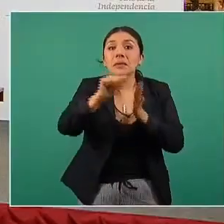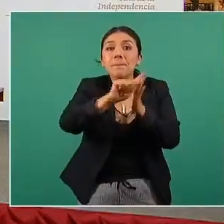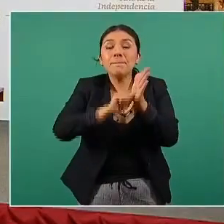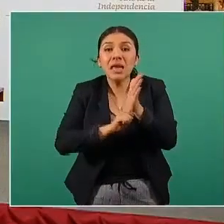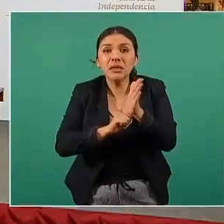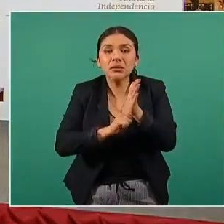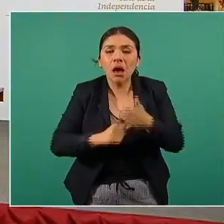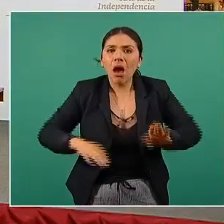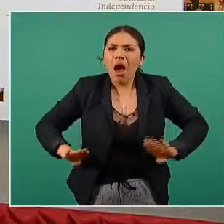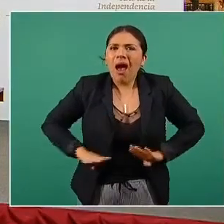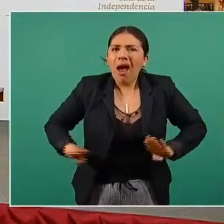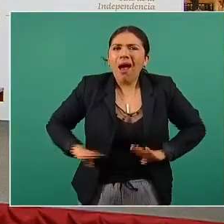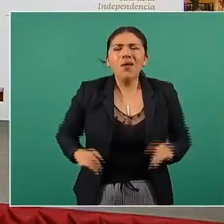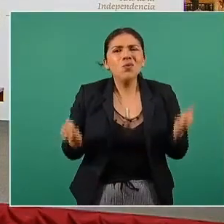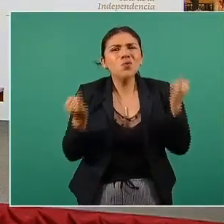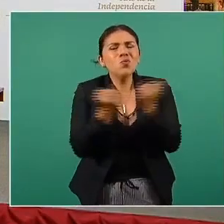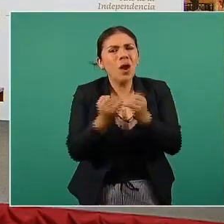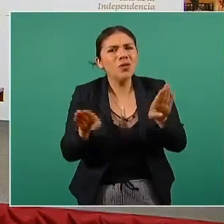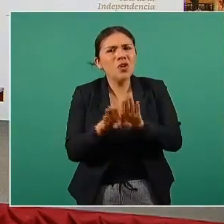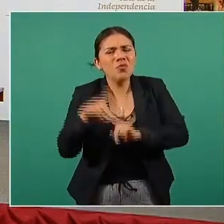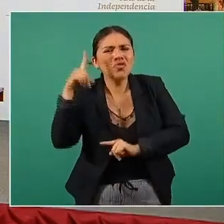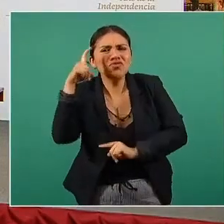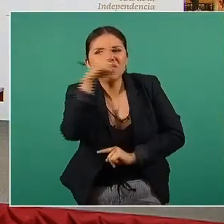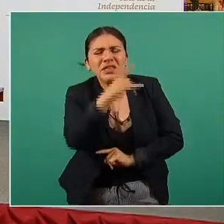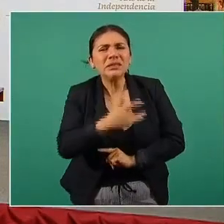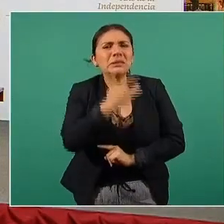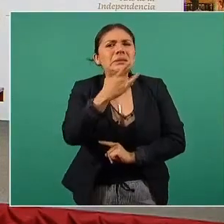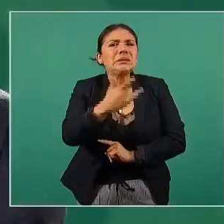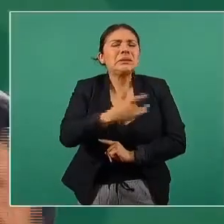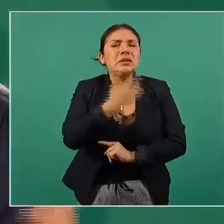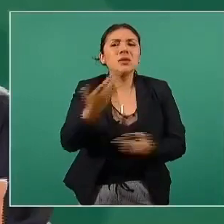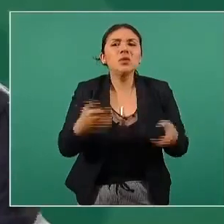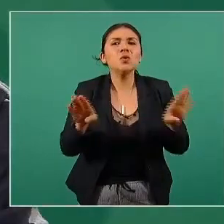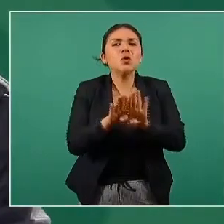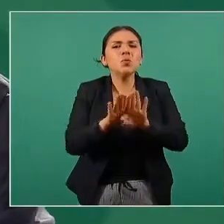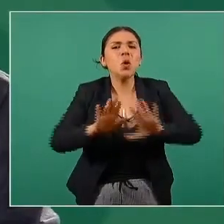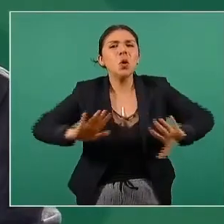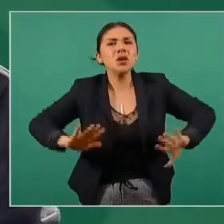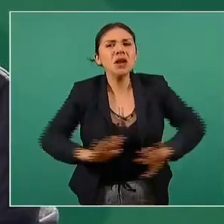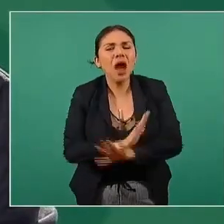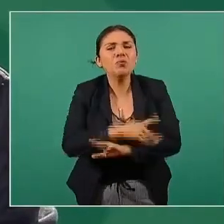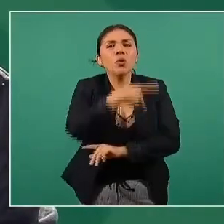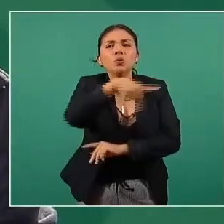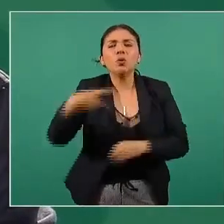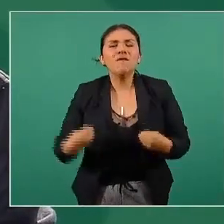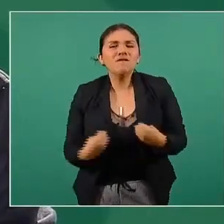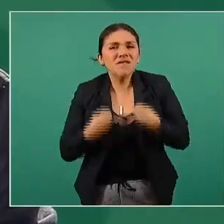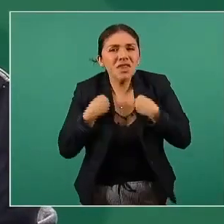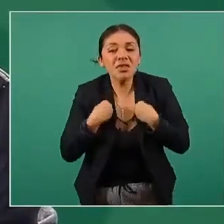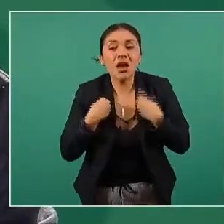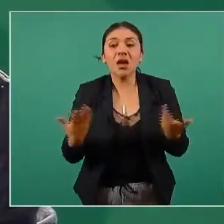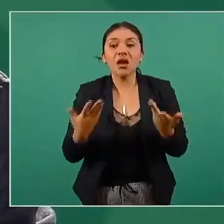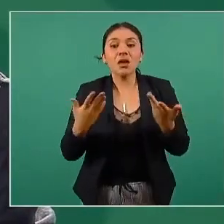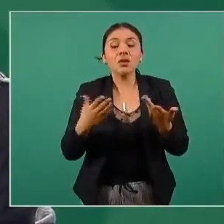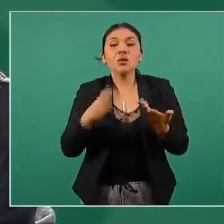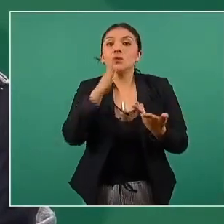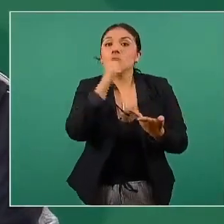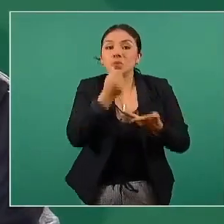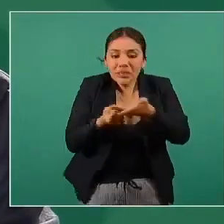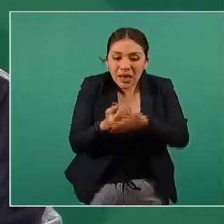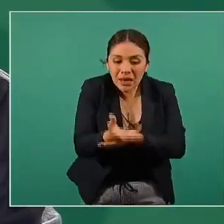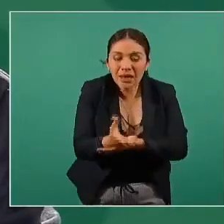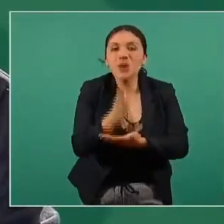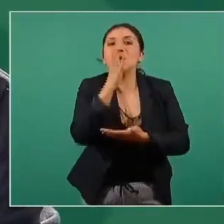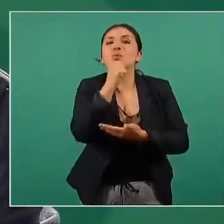en una situación muy difícil de modificación de su vida pública, de su vida